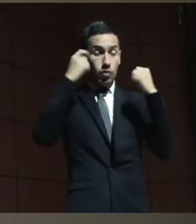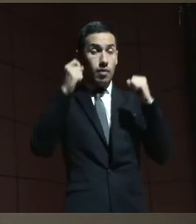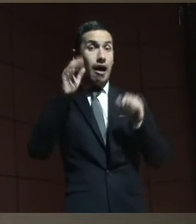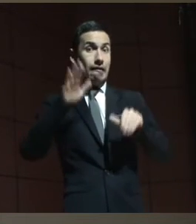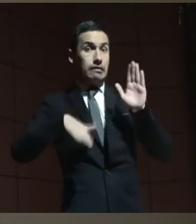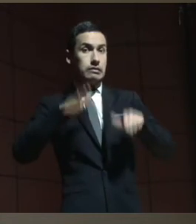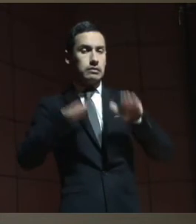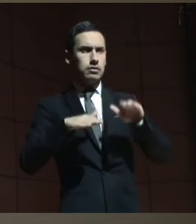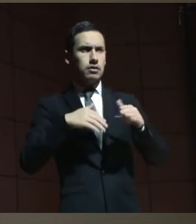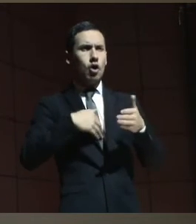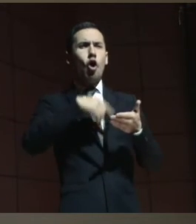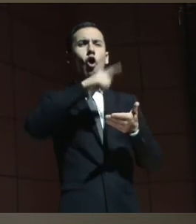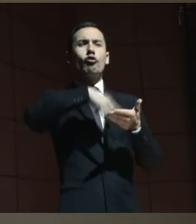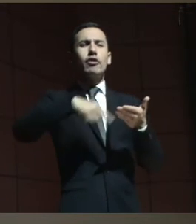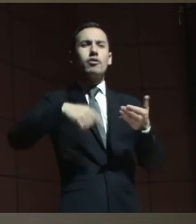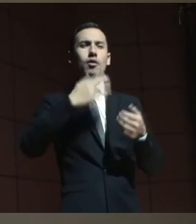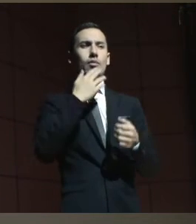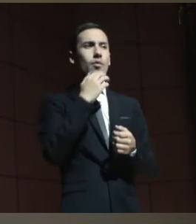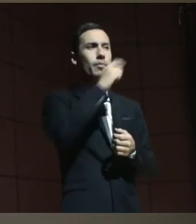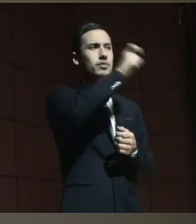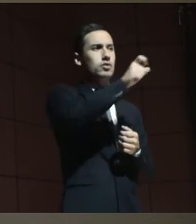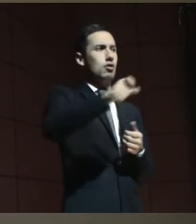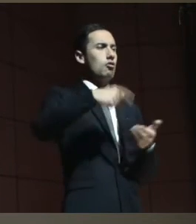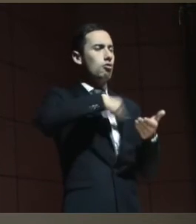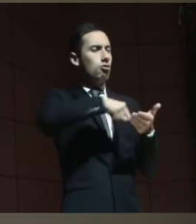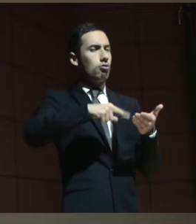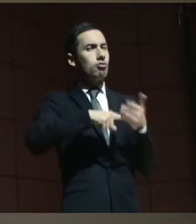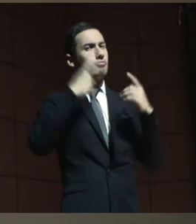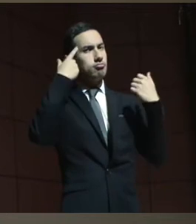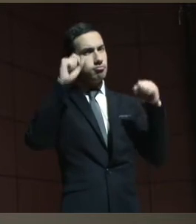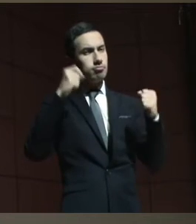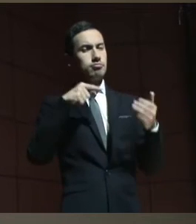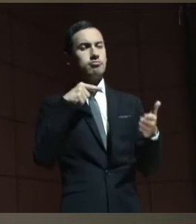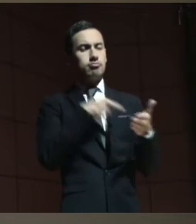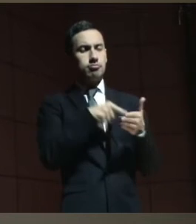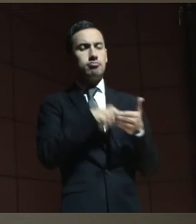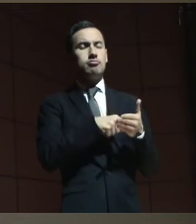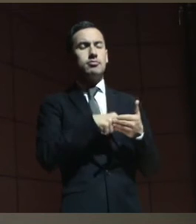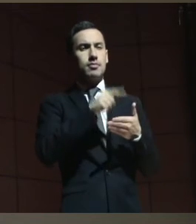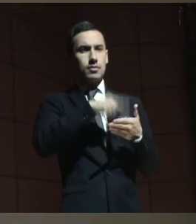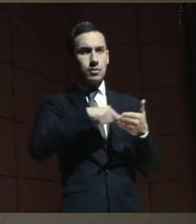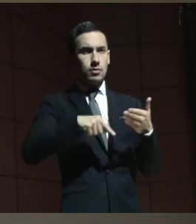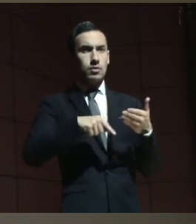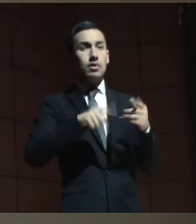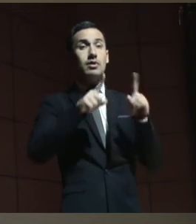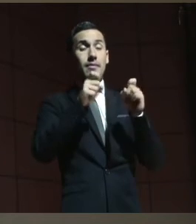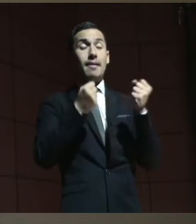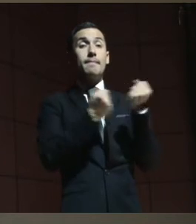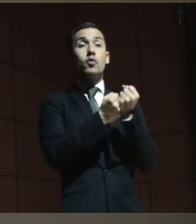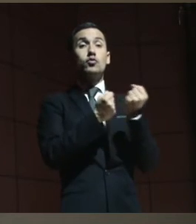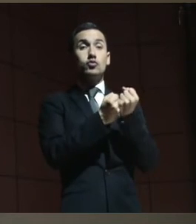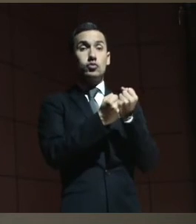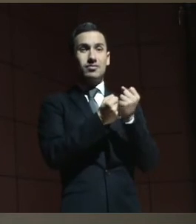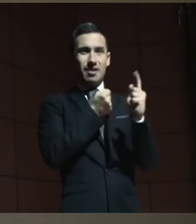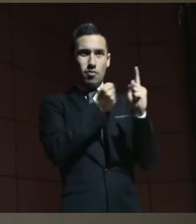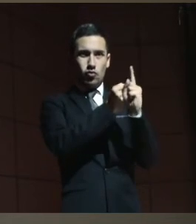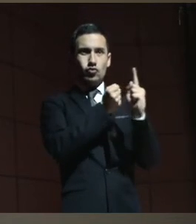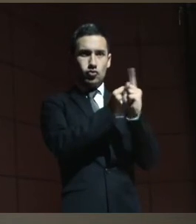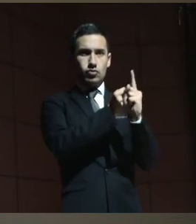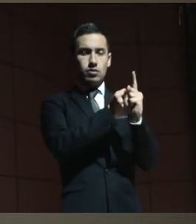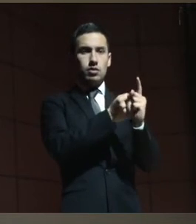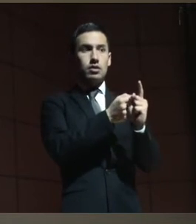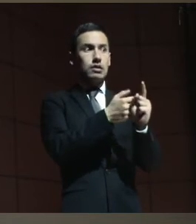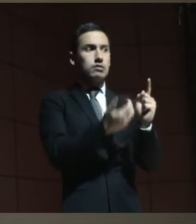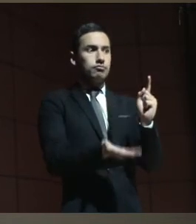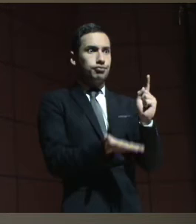a veces cómo se contrata entre los supuestos normales. Me preocuparía por los apoyos, la verdad. En intensificar los